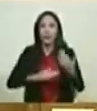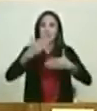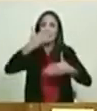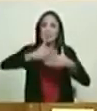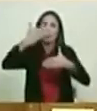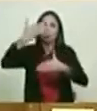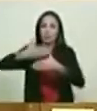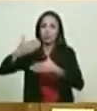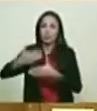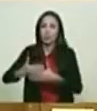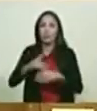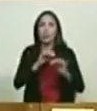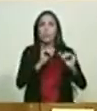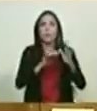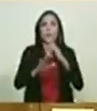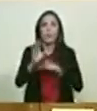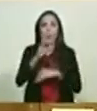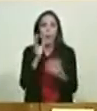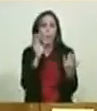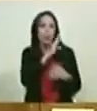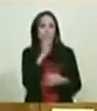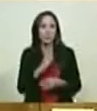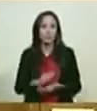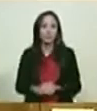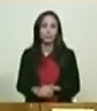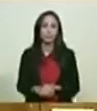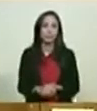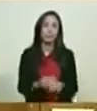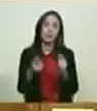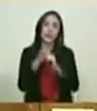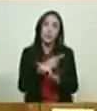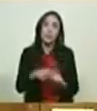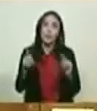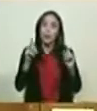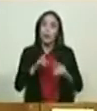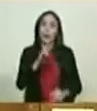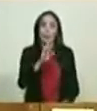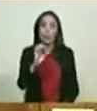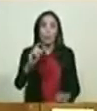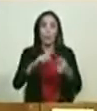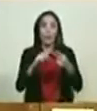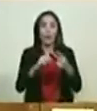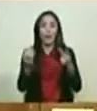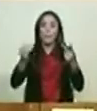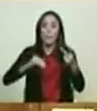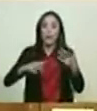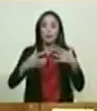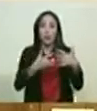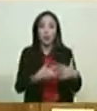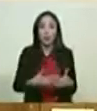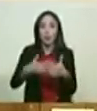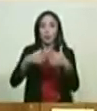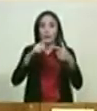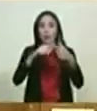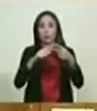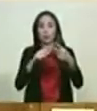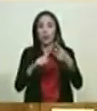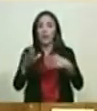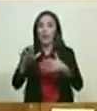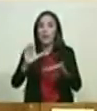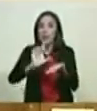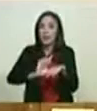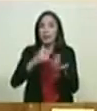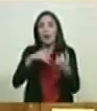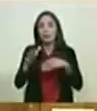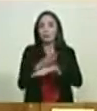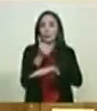financieras contra el país. Pero la Unión Europea, Estados Unidos y el cartel de Lima parecen efectivamente estar dispuestos